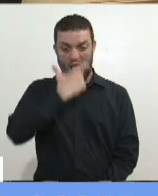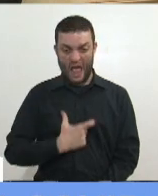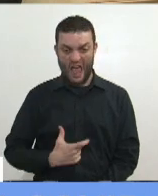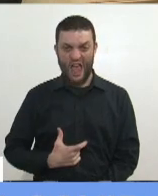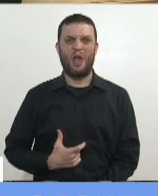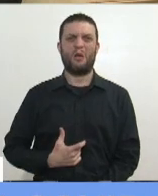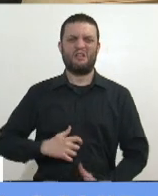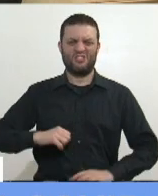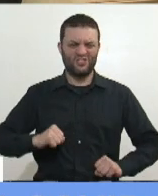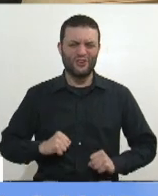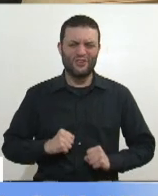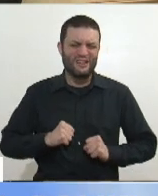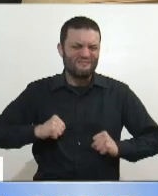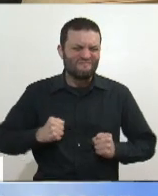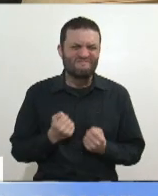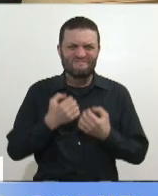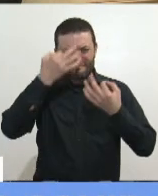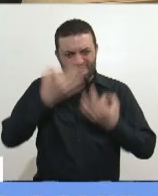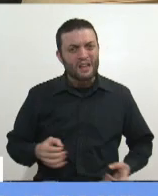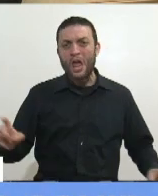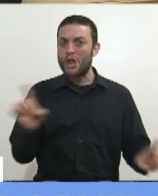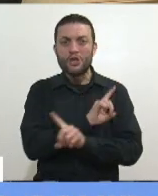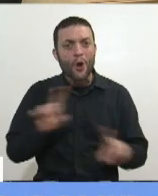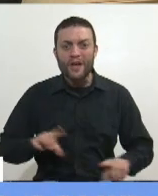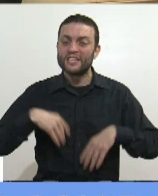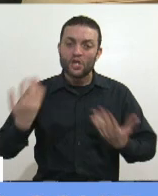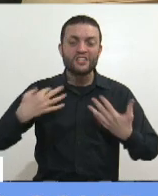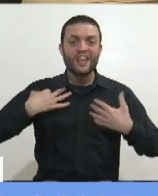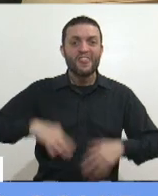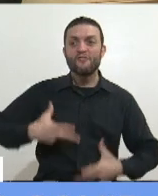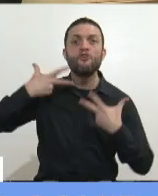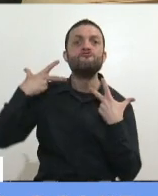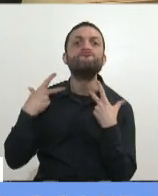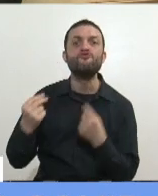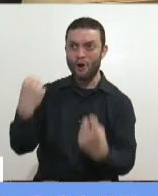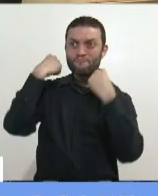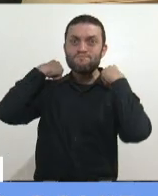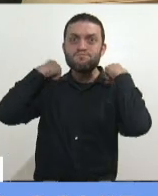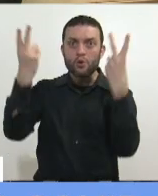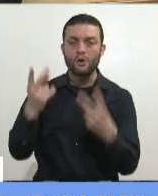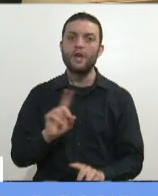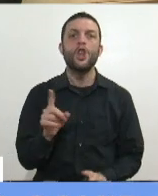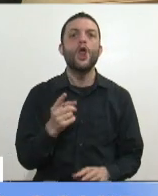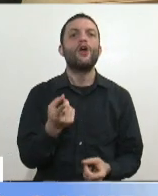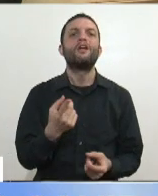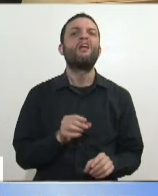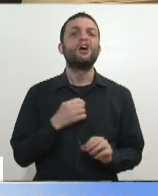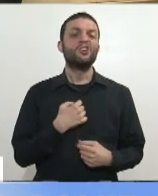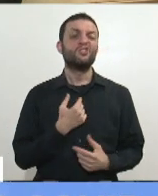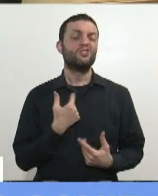No solamente votos negativos. No. No basta con votar en contra. Hay que